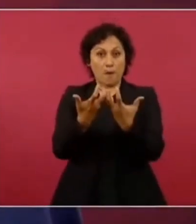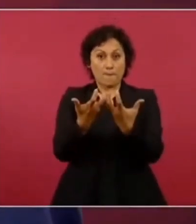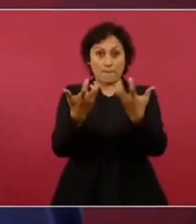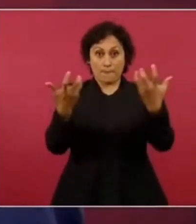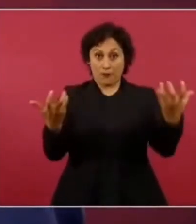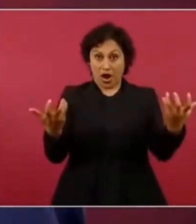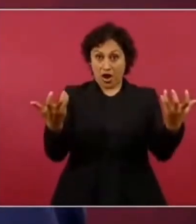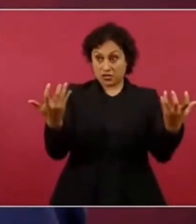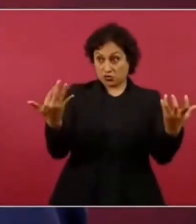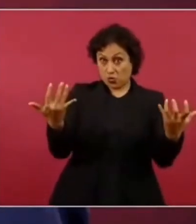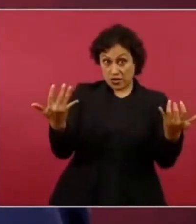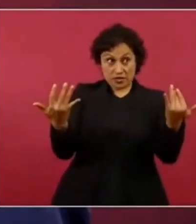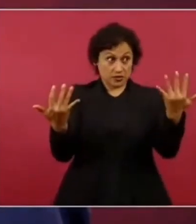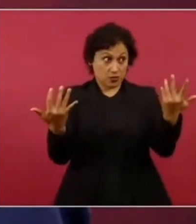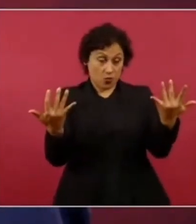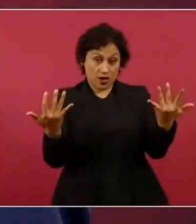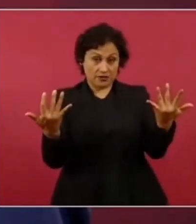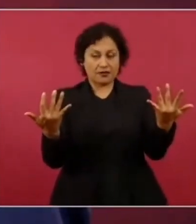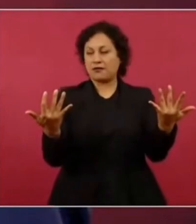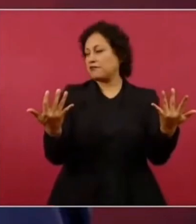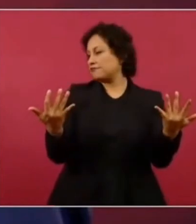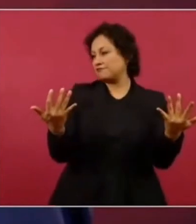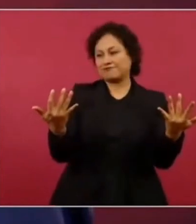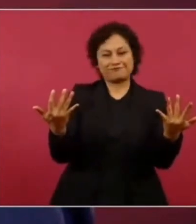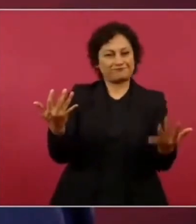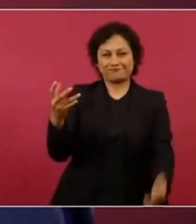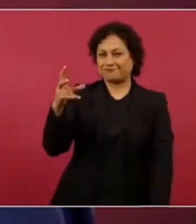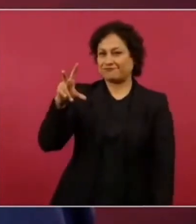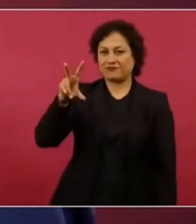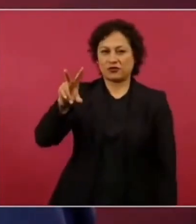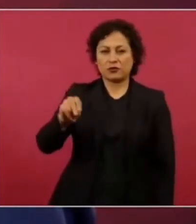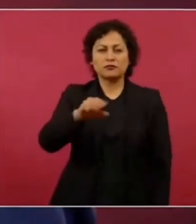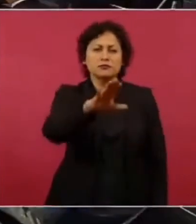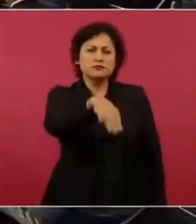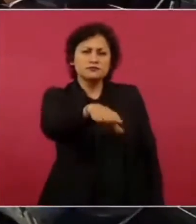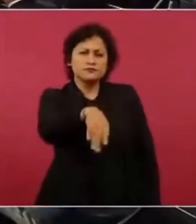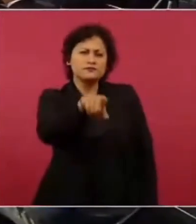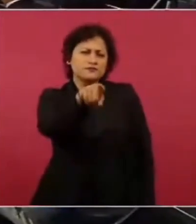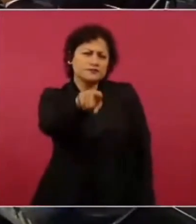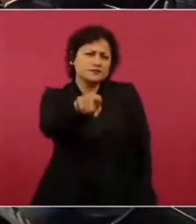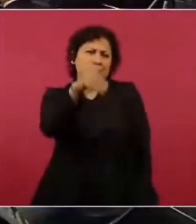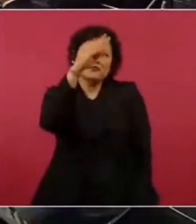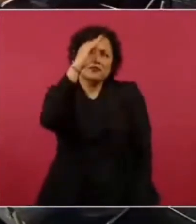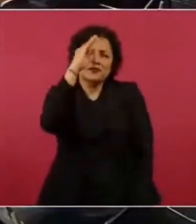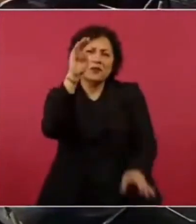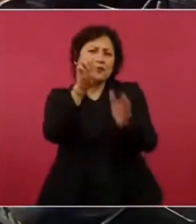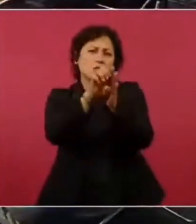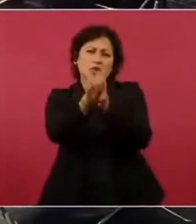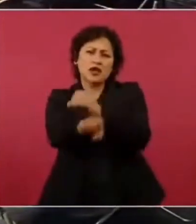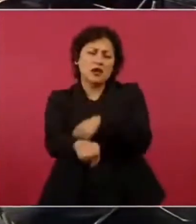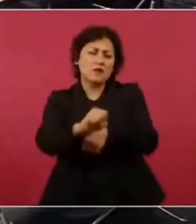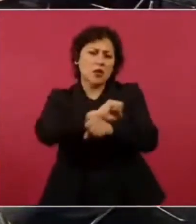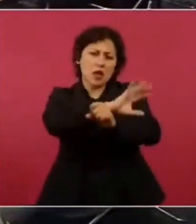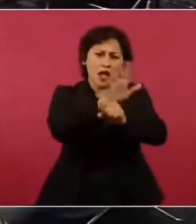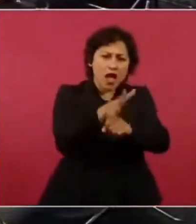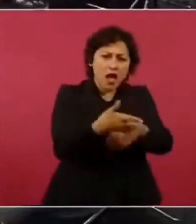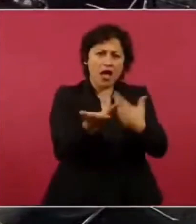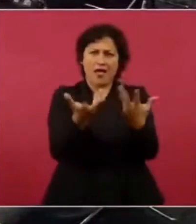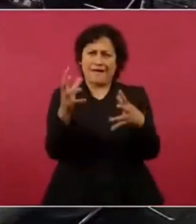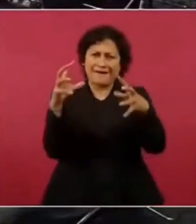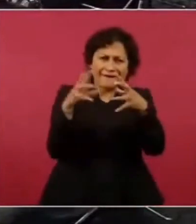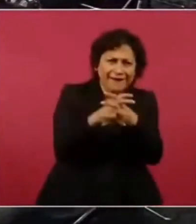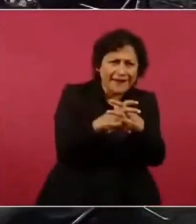no usted imaginó un escenario así de adverso una pandemia una guerra no no pero